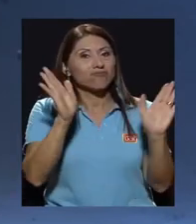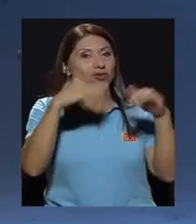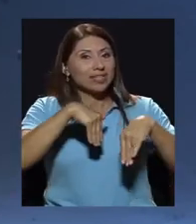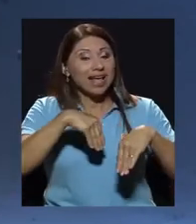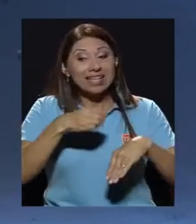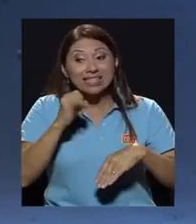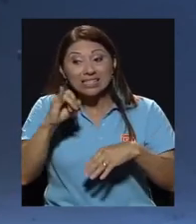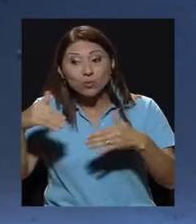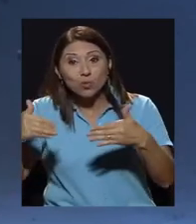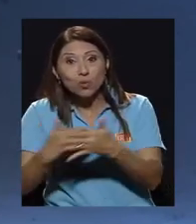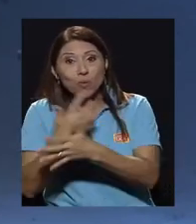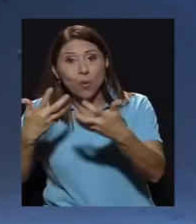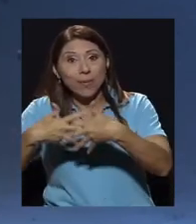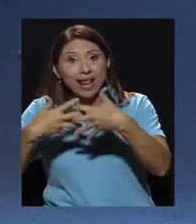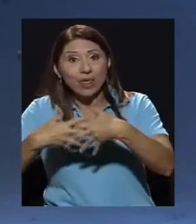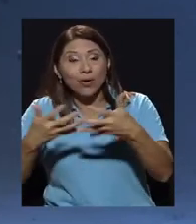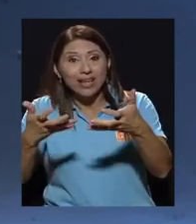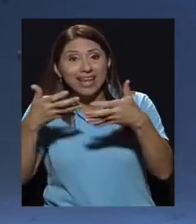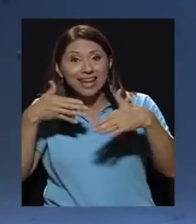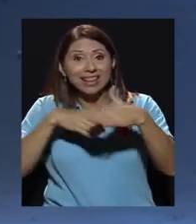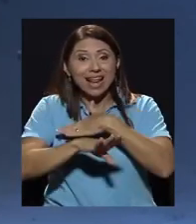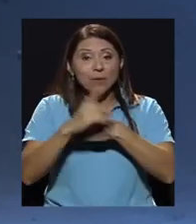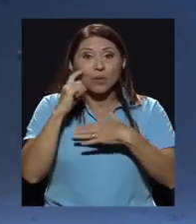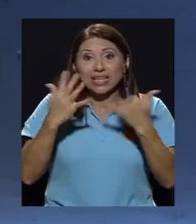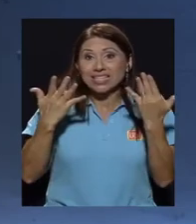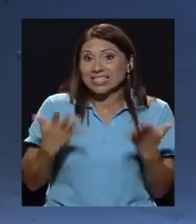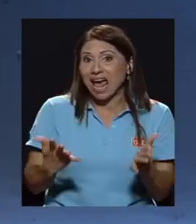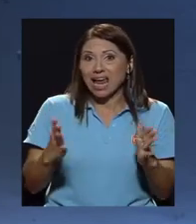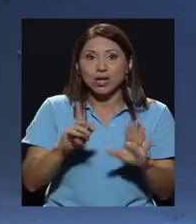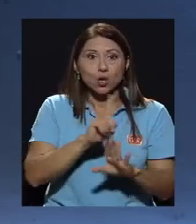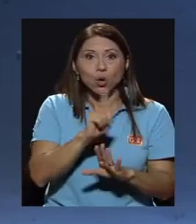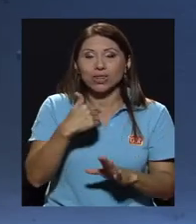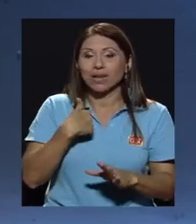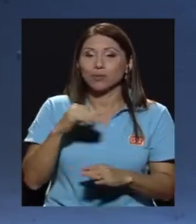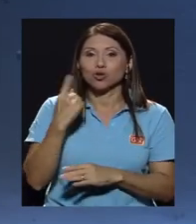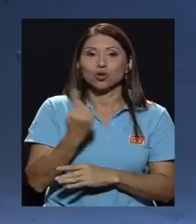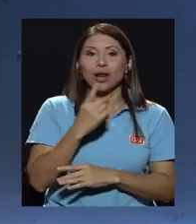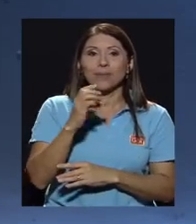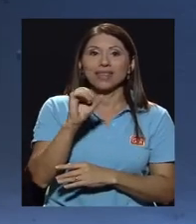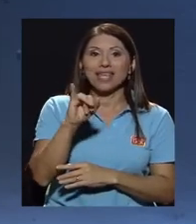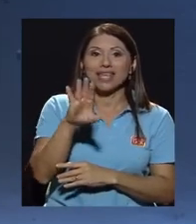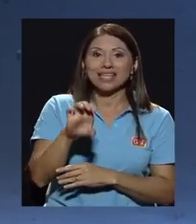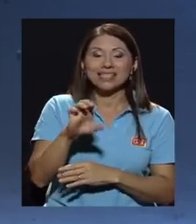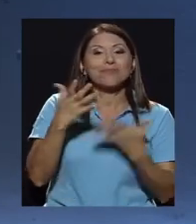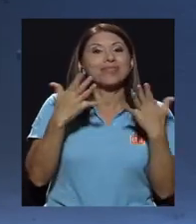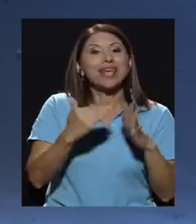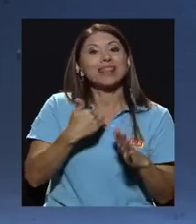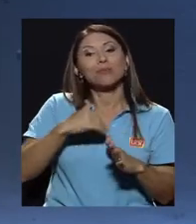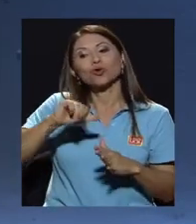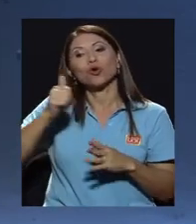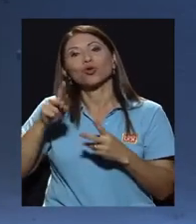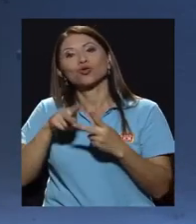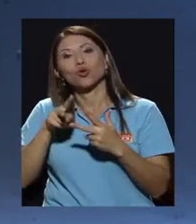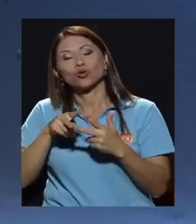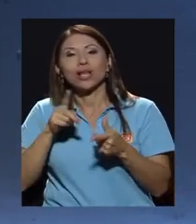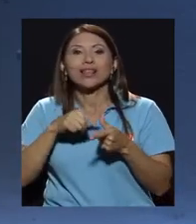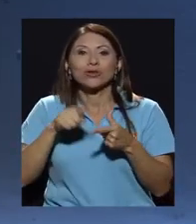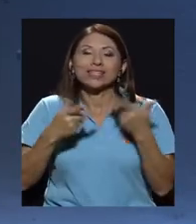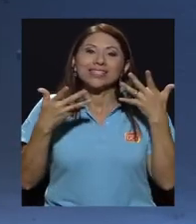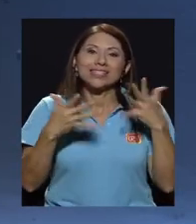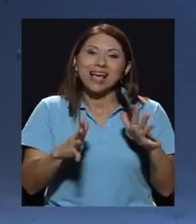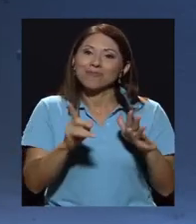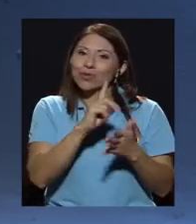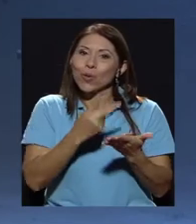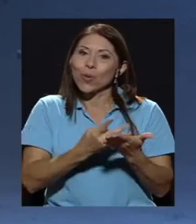ingresar un nuevo operador porque ya no tenemos solo al ICE ya tenemos a los otros dos operadores entonces ese argumento queda invalidado completamente